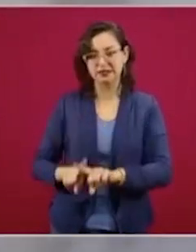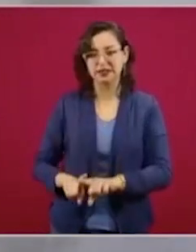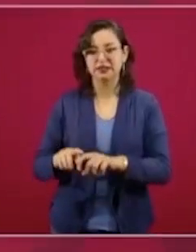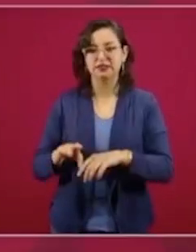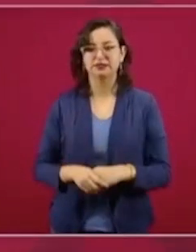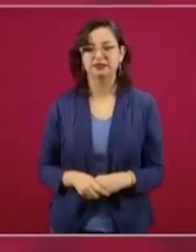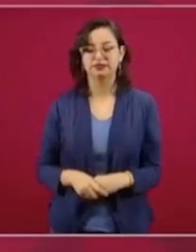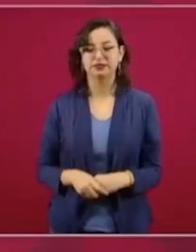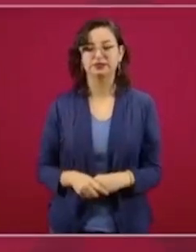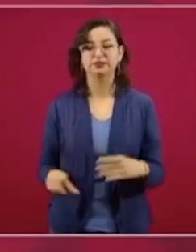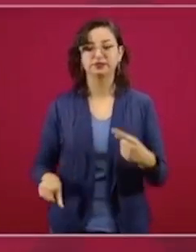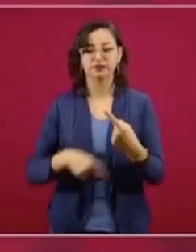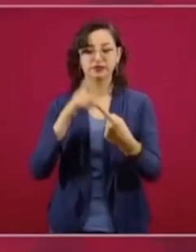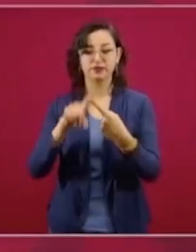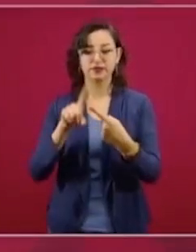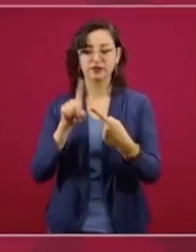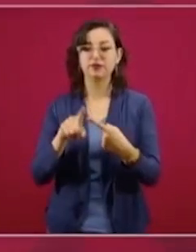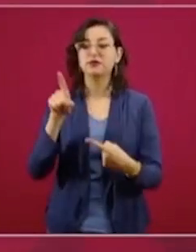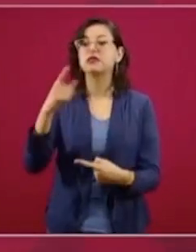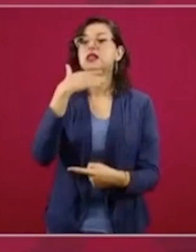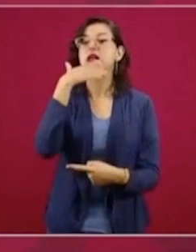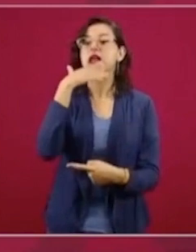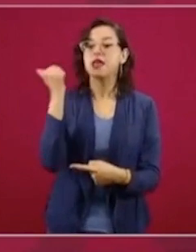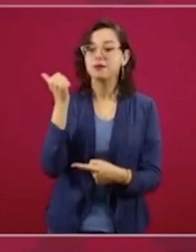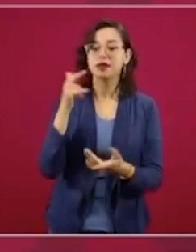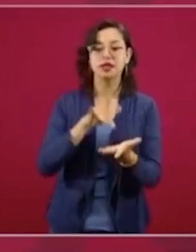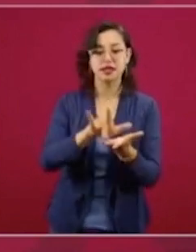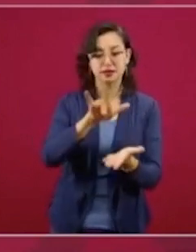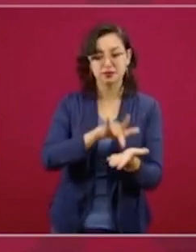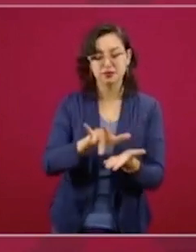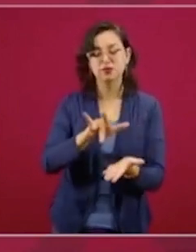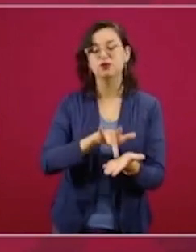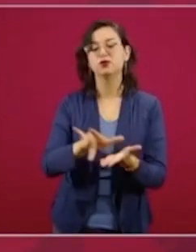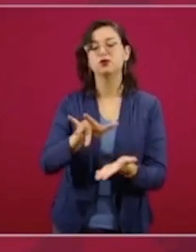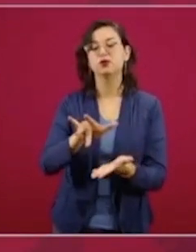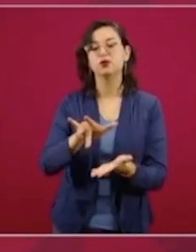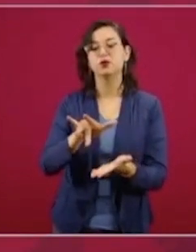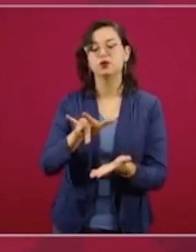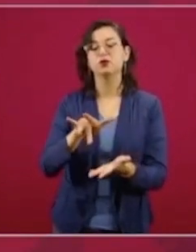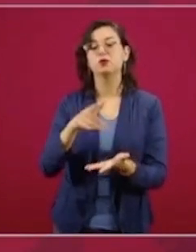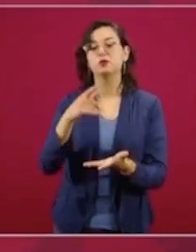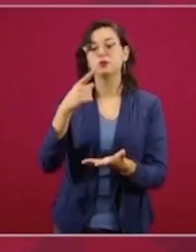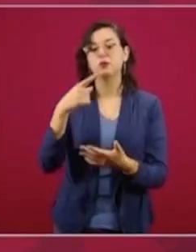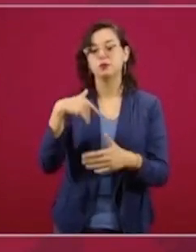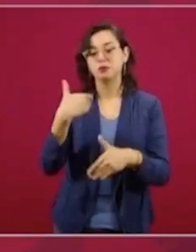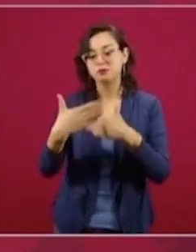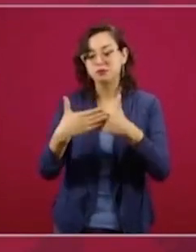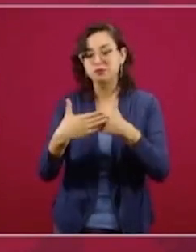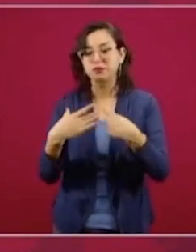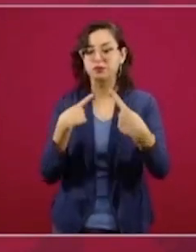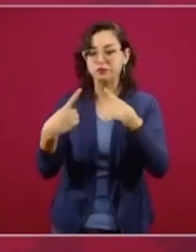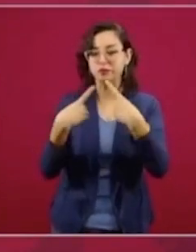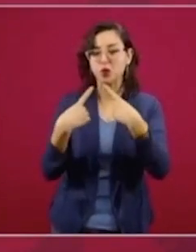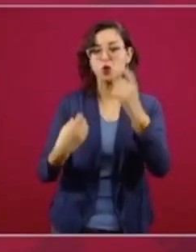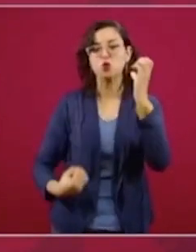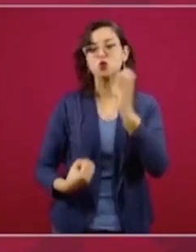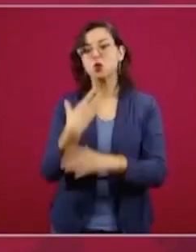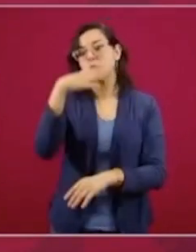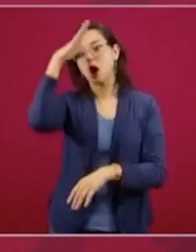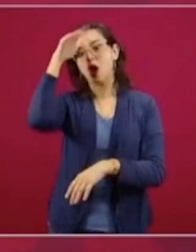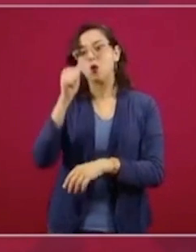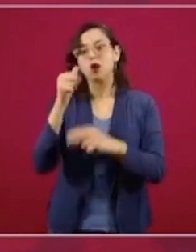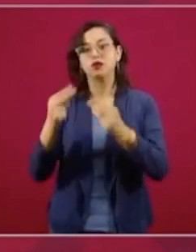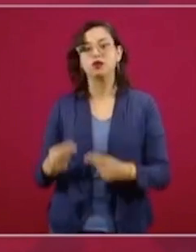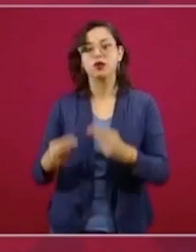agradecer el apoyo de Alemania para la aprobación y conclusión de las negociaciones del nuevo acuerdo comercial